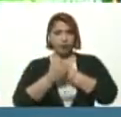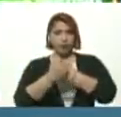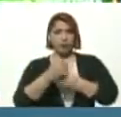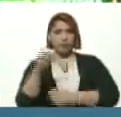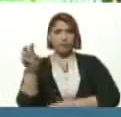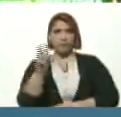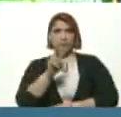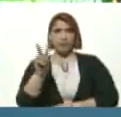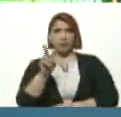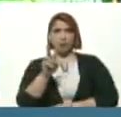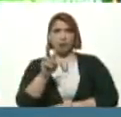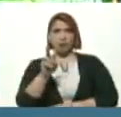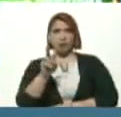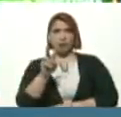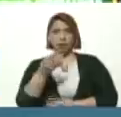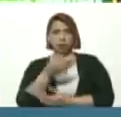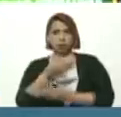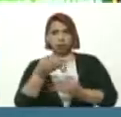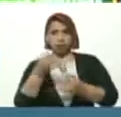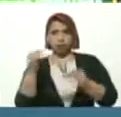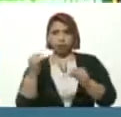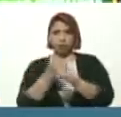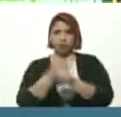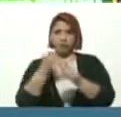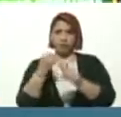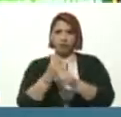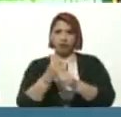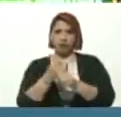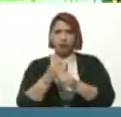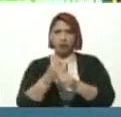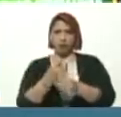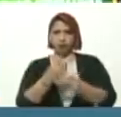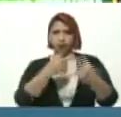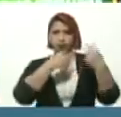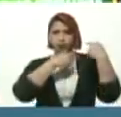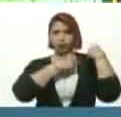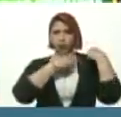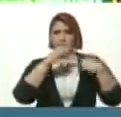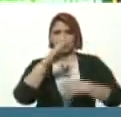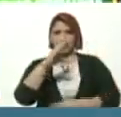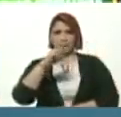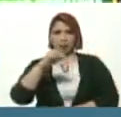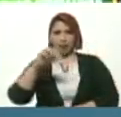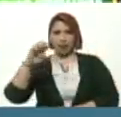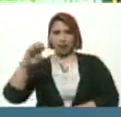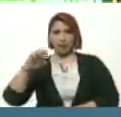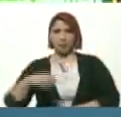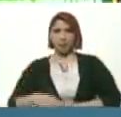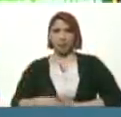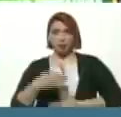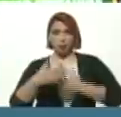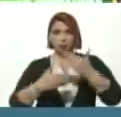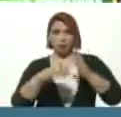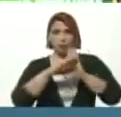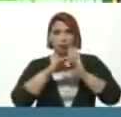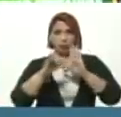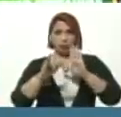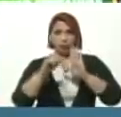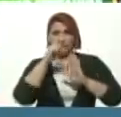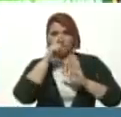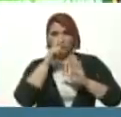Por el extraordinario Papel Que jugó Desde el proceso Constituyente Del 99